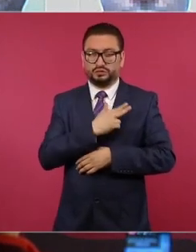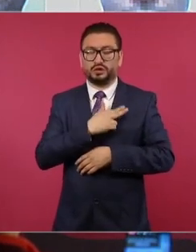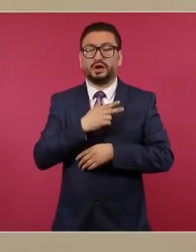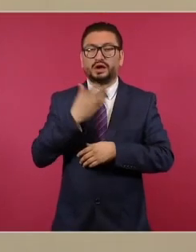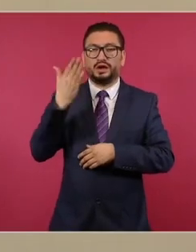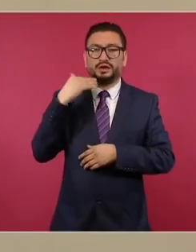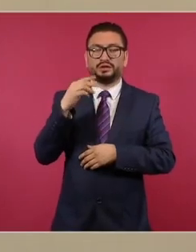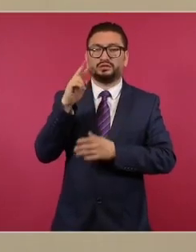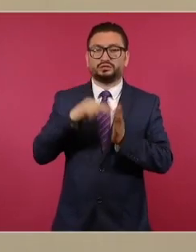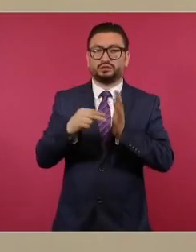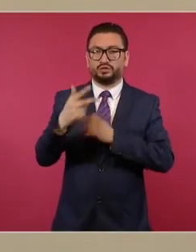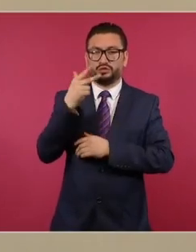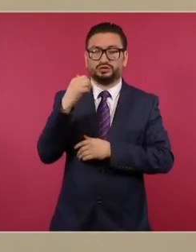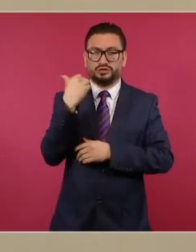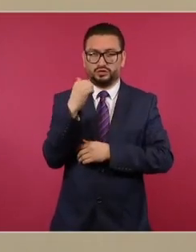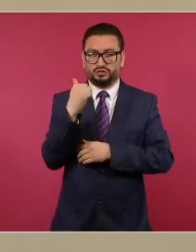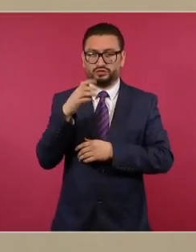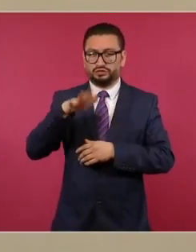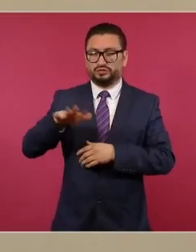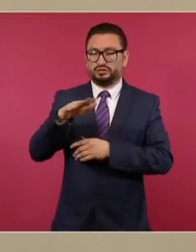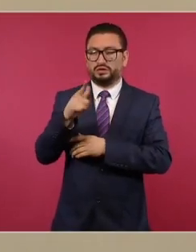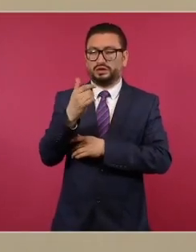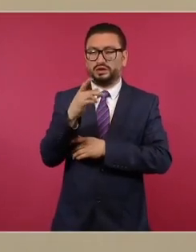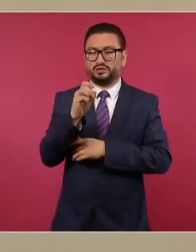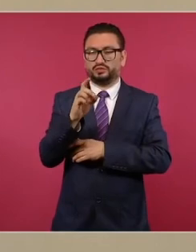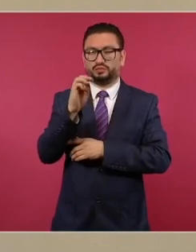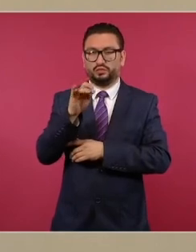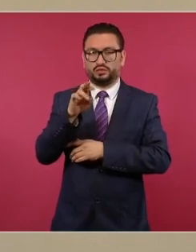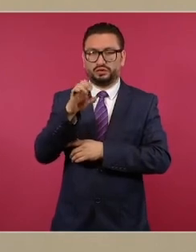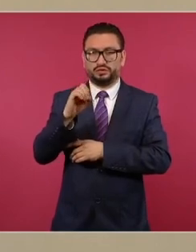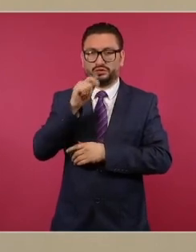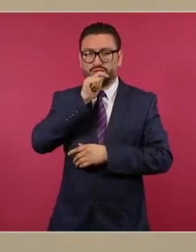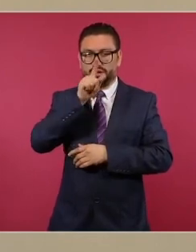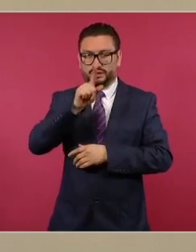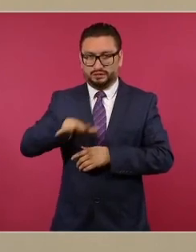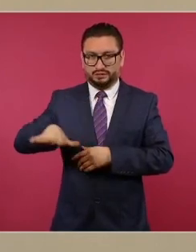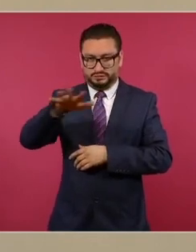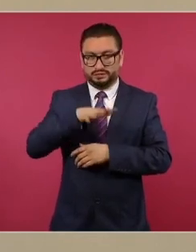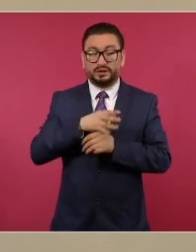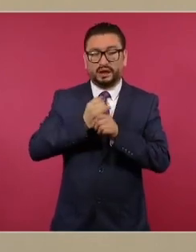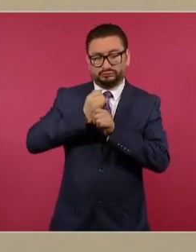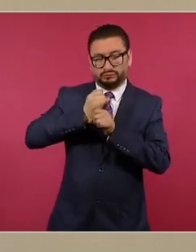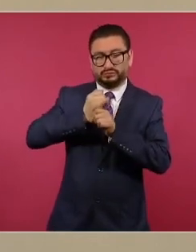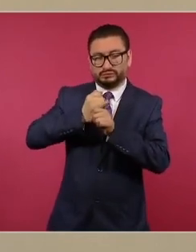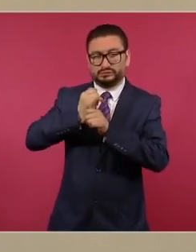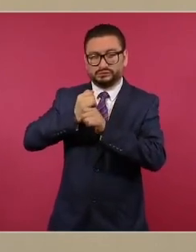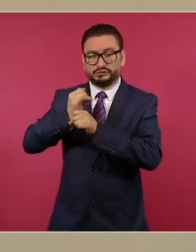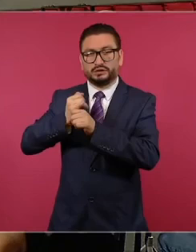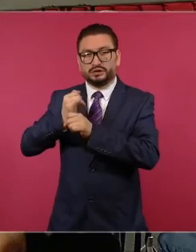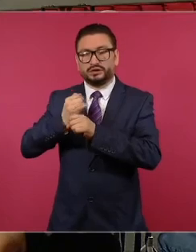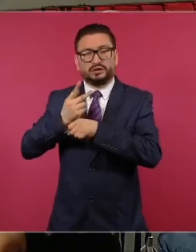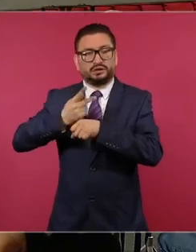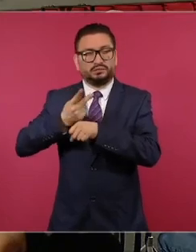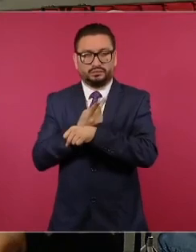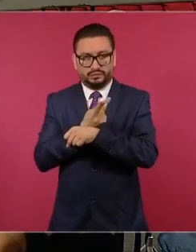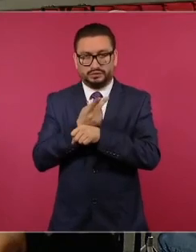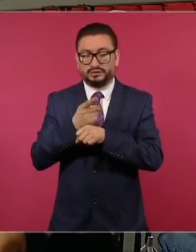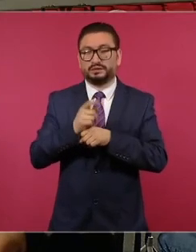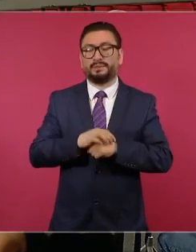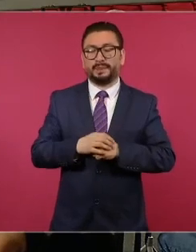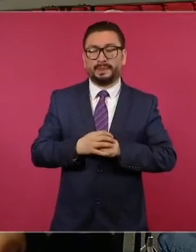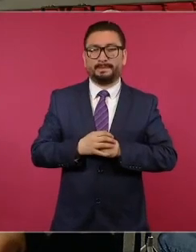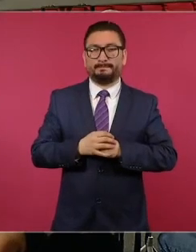del 2008 en Lagos de Moreno, Jalisco. De acuerdo con las investigaciones, los elementos